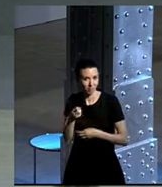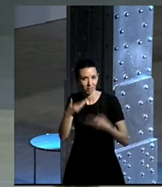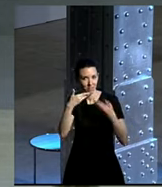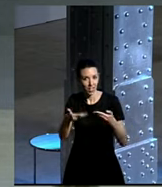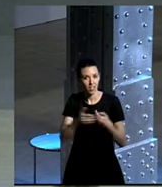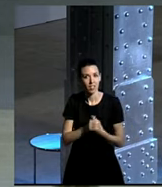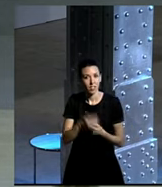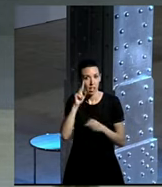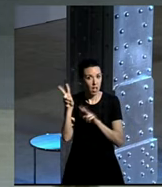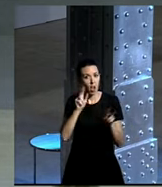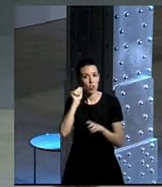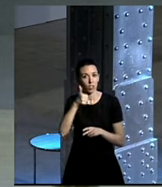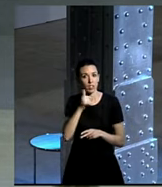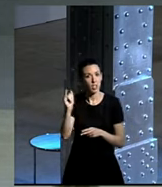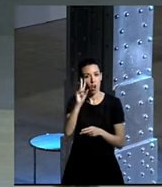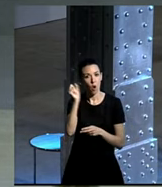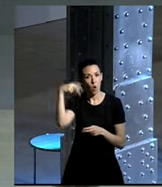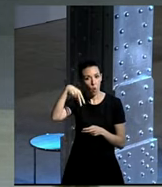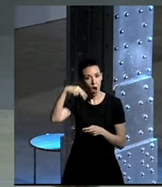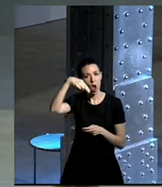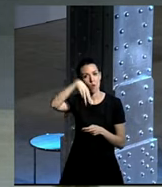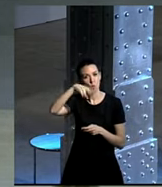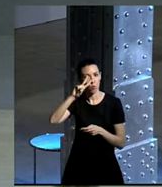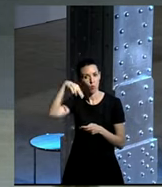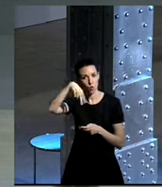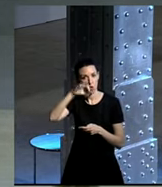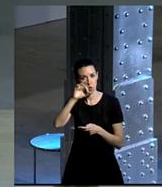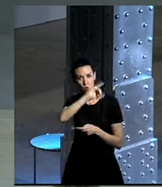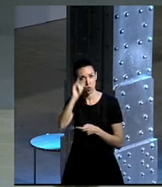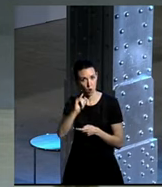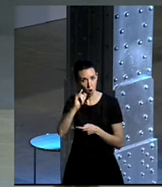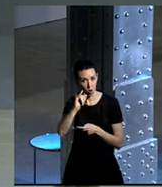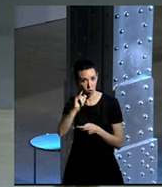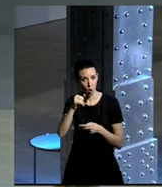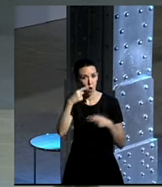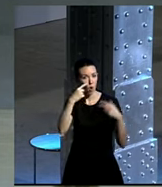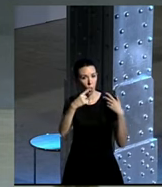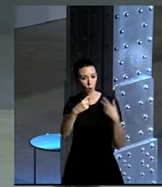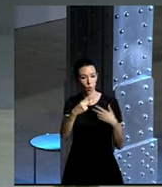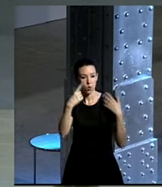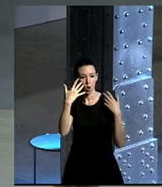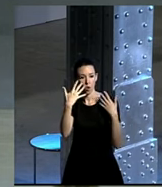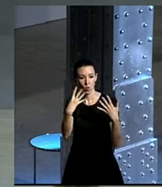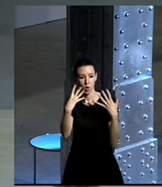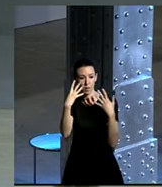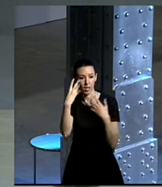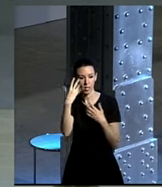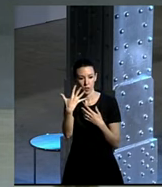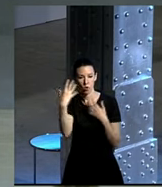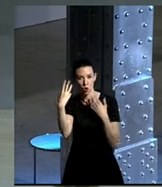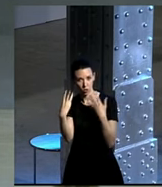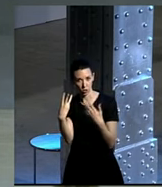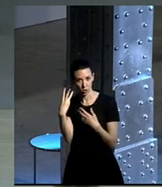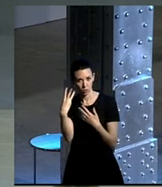Juan Munoz, N1953. Id reteniendo todas las dudas que van saliendo en este coloquio, en estos debates,